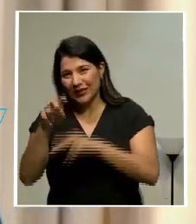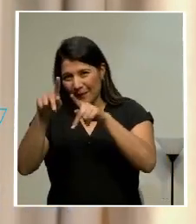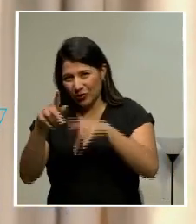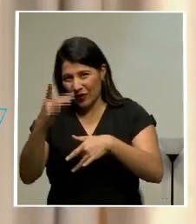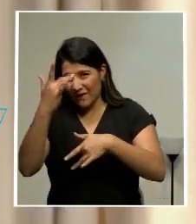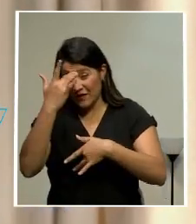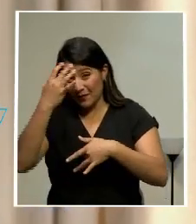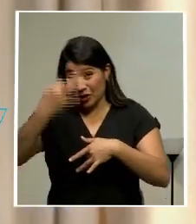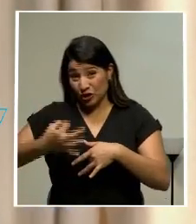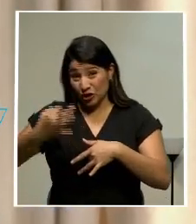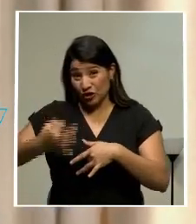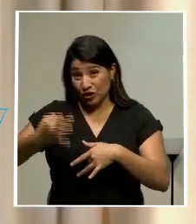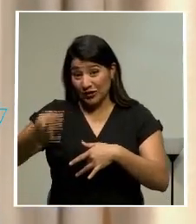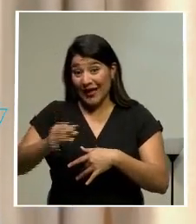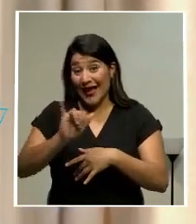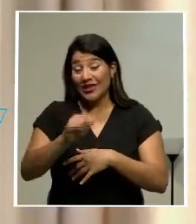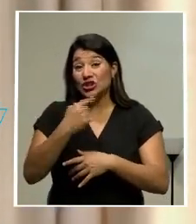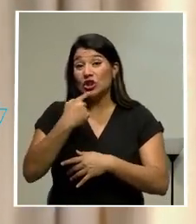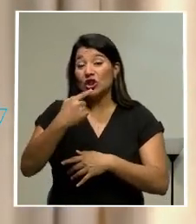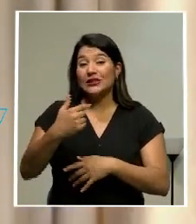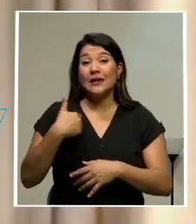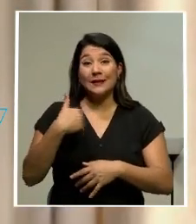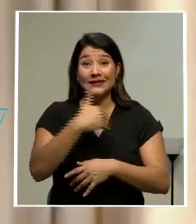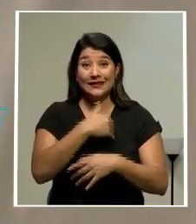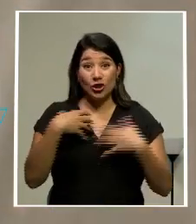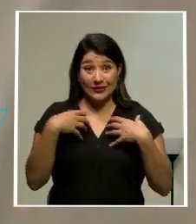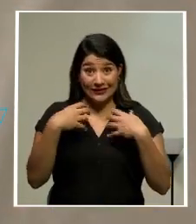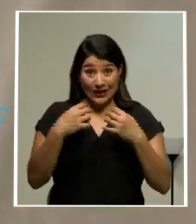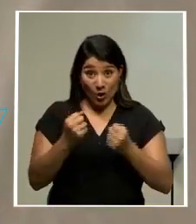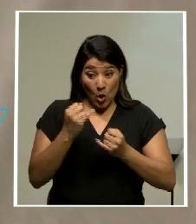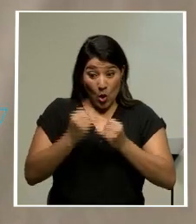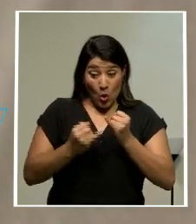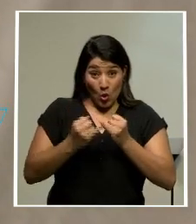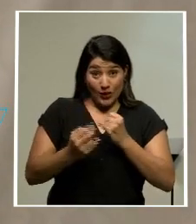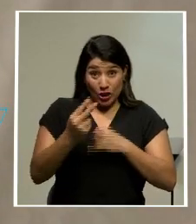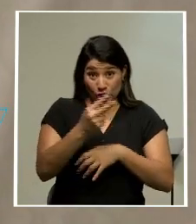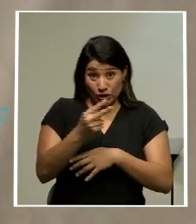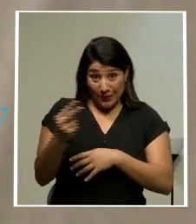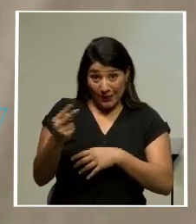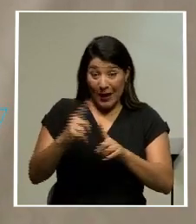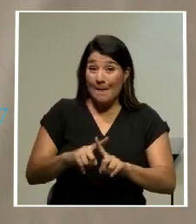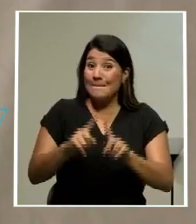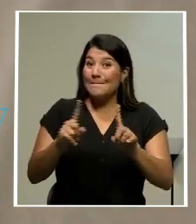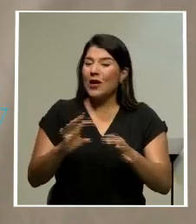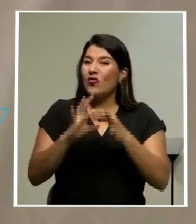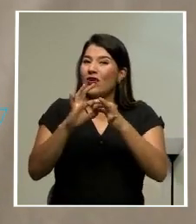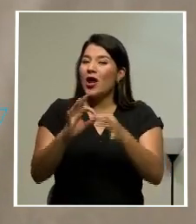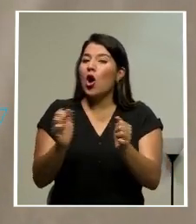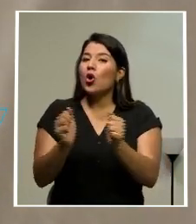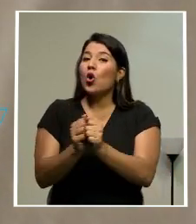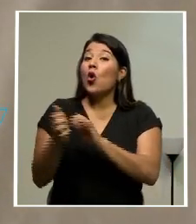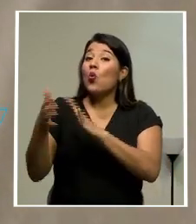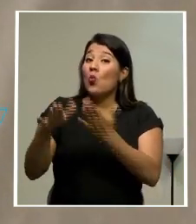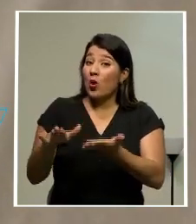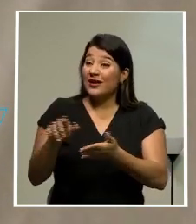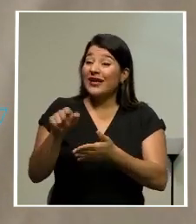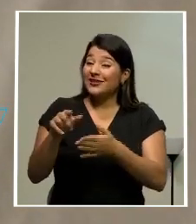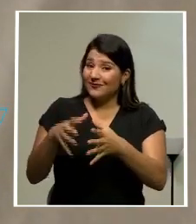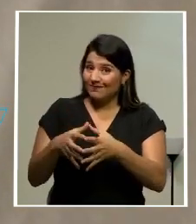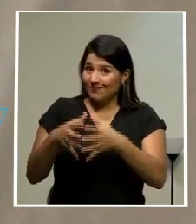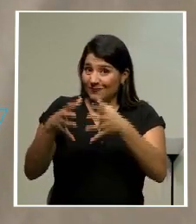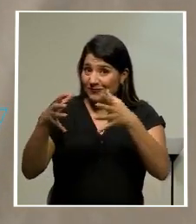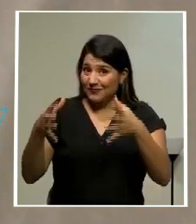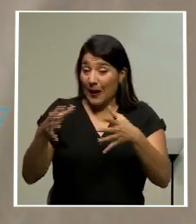en lo que el Ministerio de Salud registra en las últimas dos semanas. Sin embargo, en lo que respecta a fallecimientos, un aumento del 25